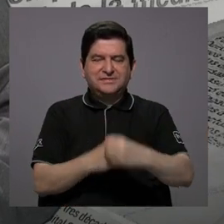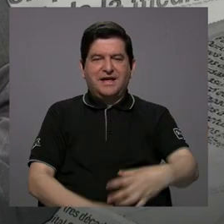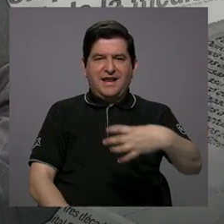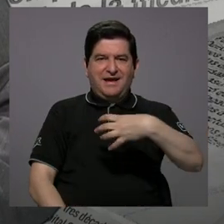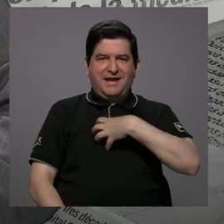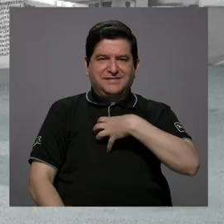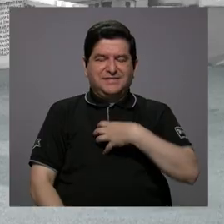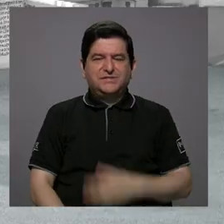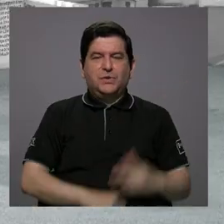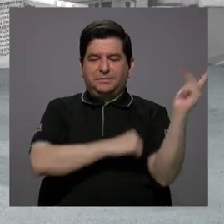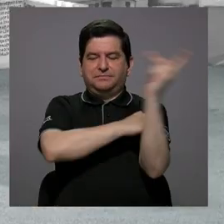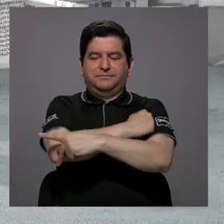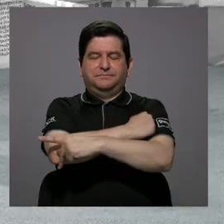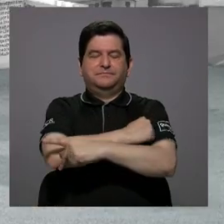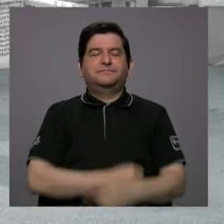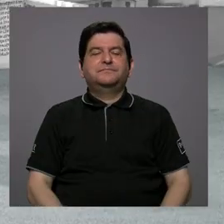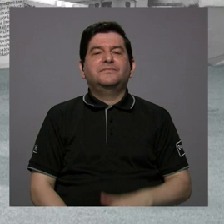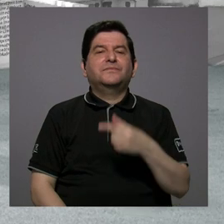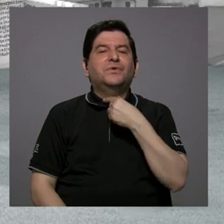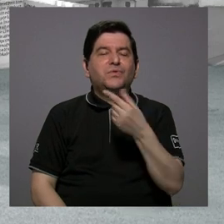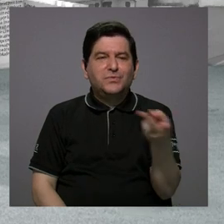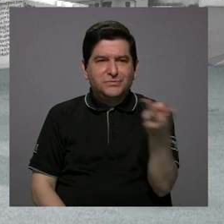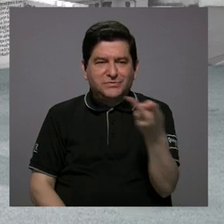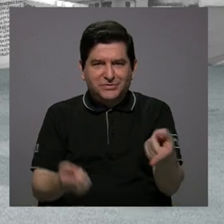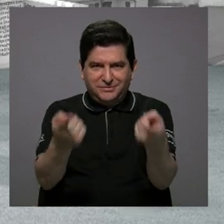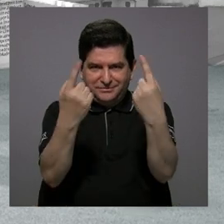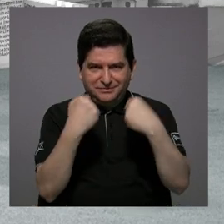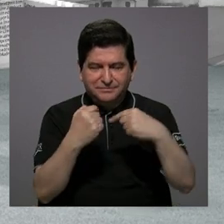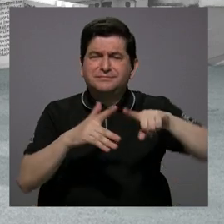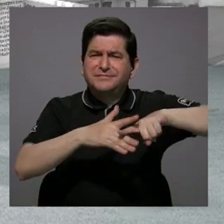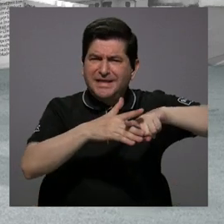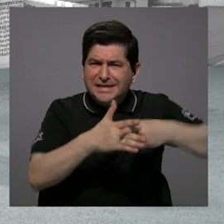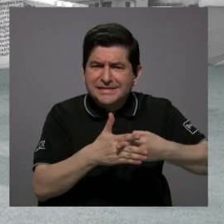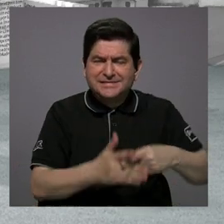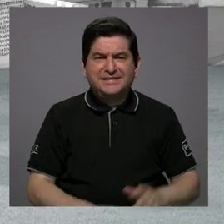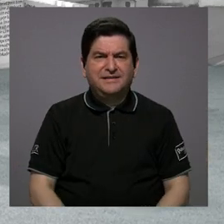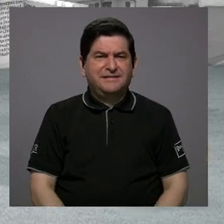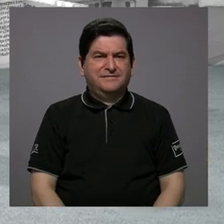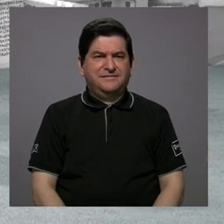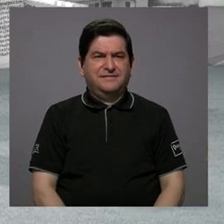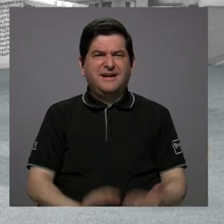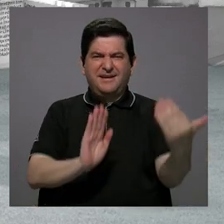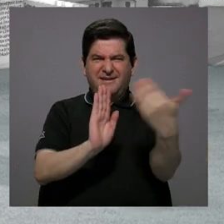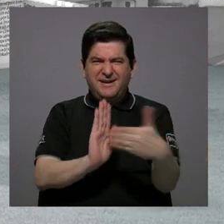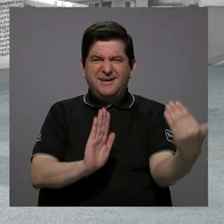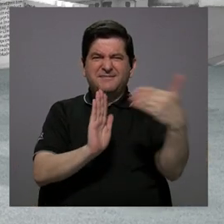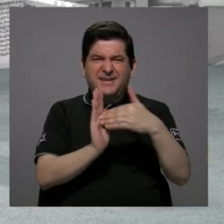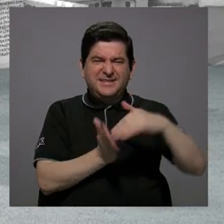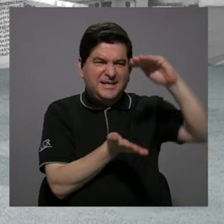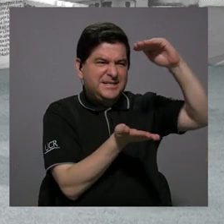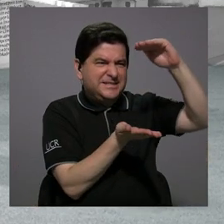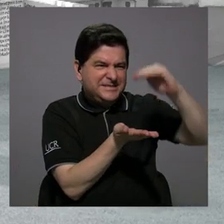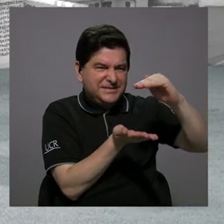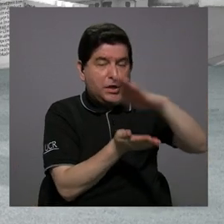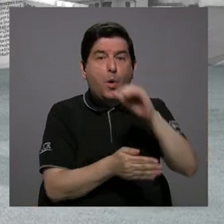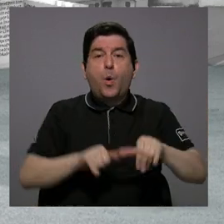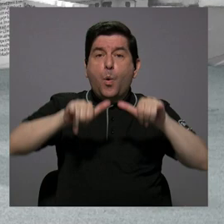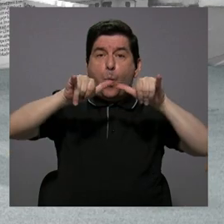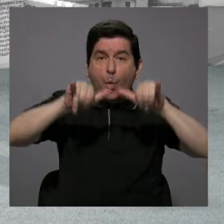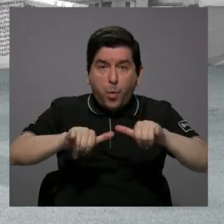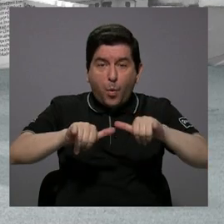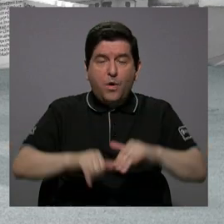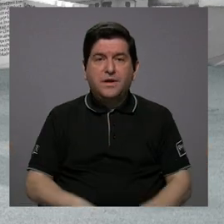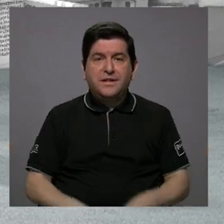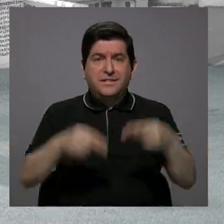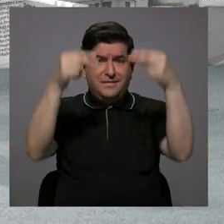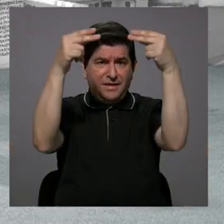Un gusto tenerlos aquí. Y pues empecemos. ¿Cómo afecta el recorte o el mantenimiento